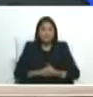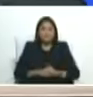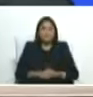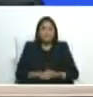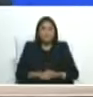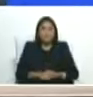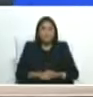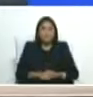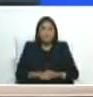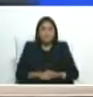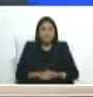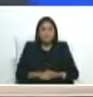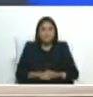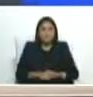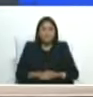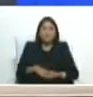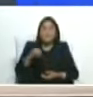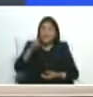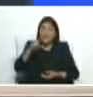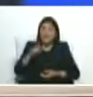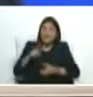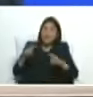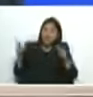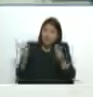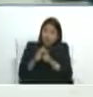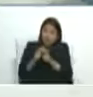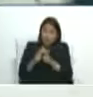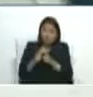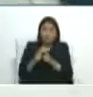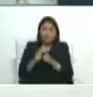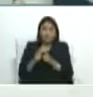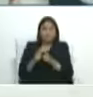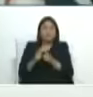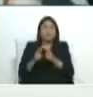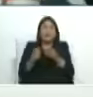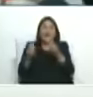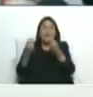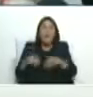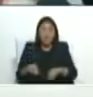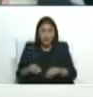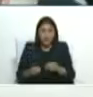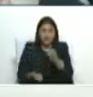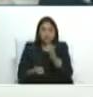y de la reunión surgió lo que pudiéramos llamar un consenso